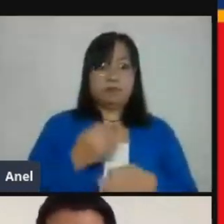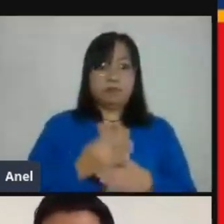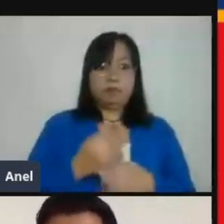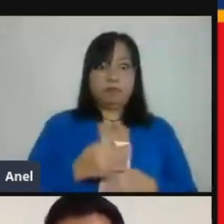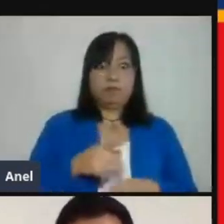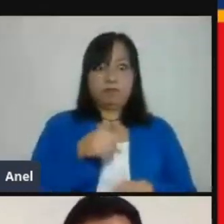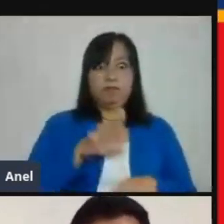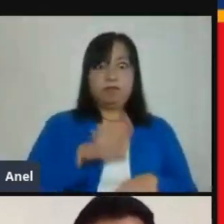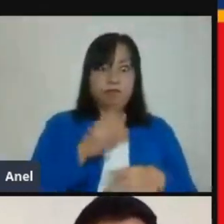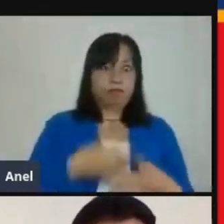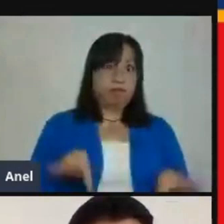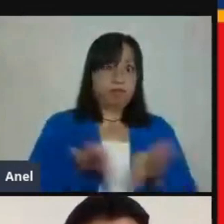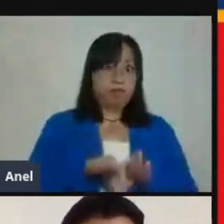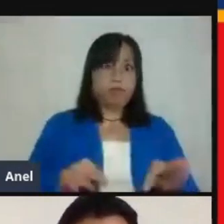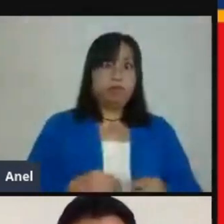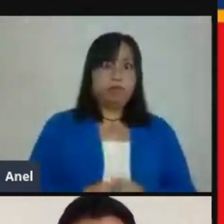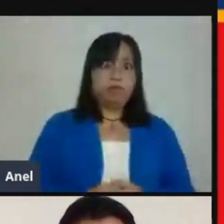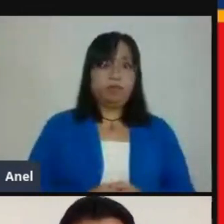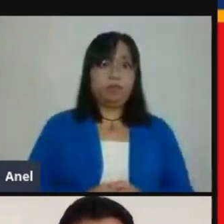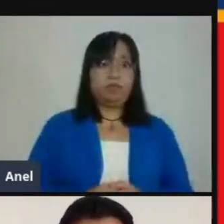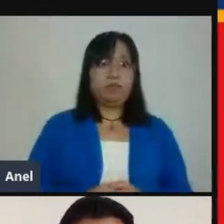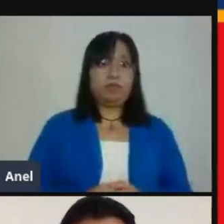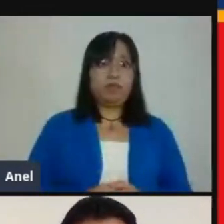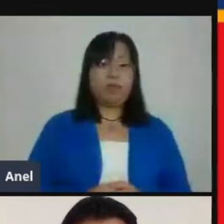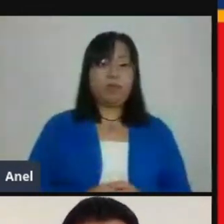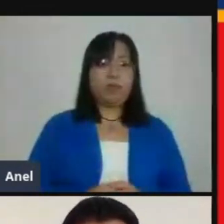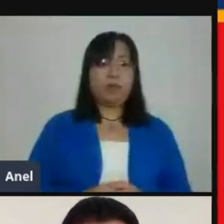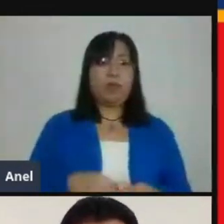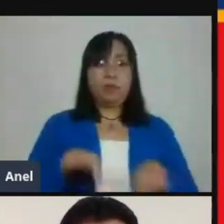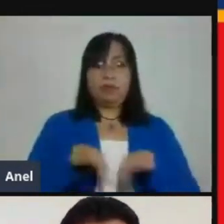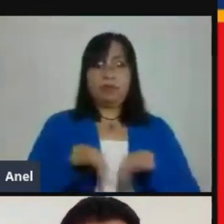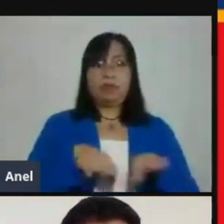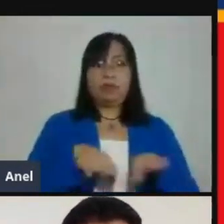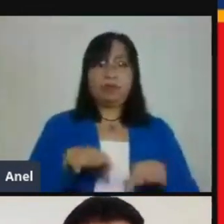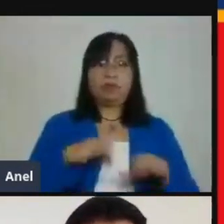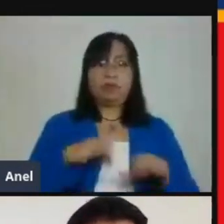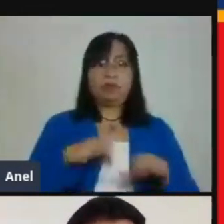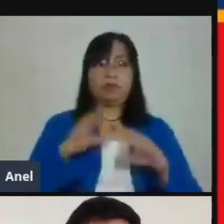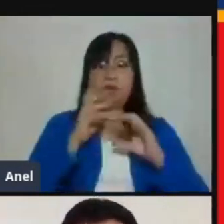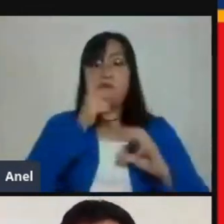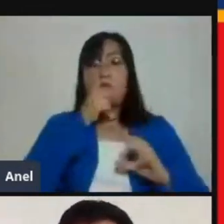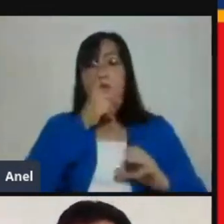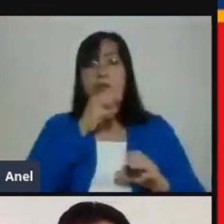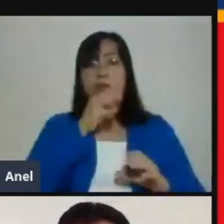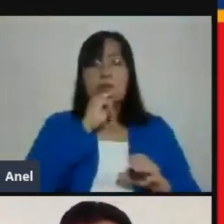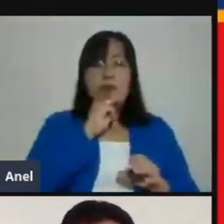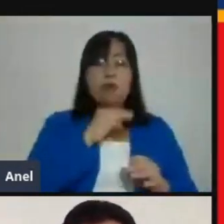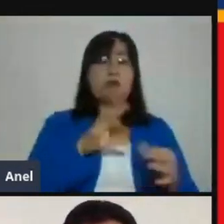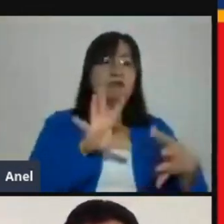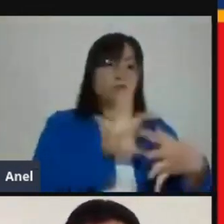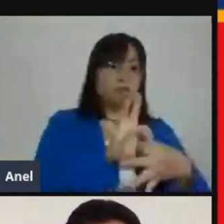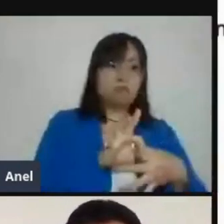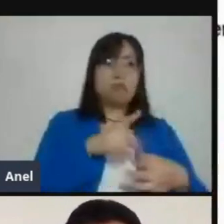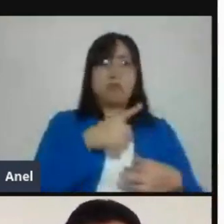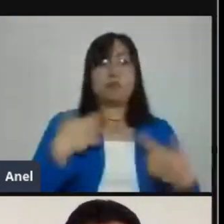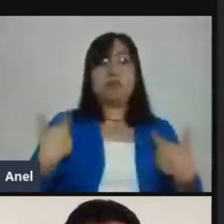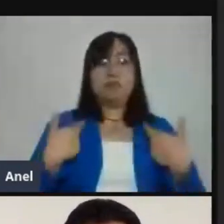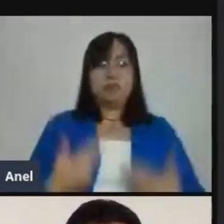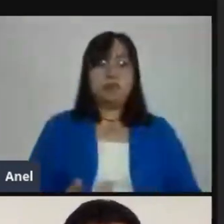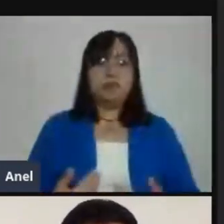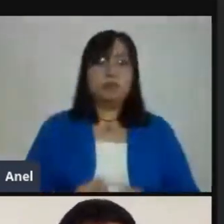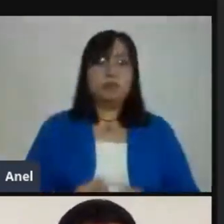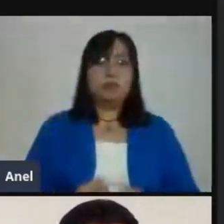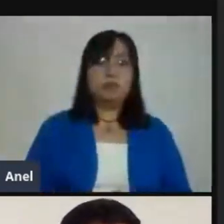independientemente de que podemos estar trabajando de la mano con la parte académica. Si les parece bien, les voy a